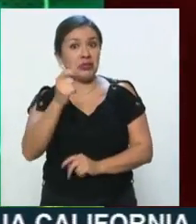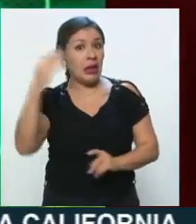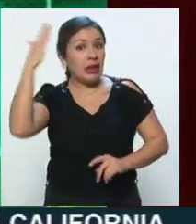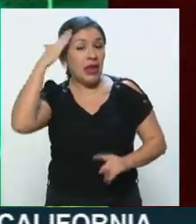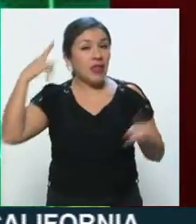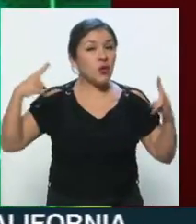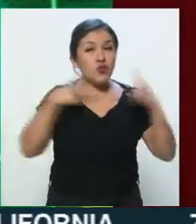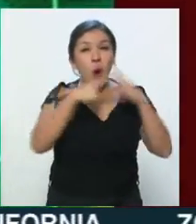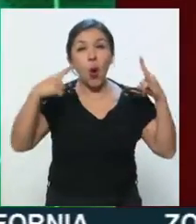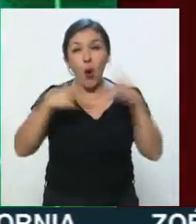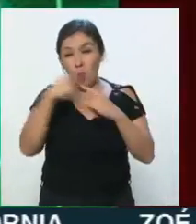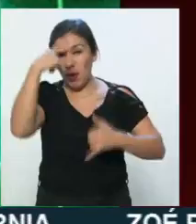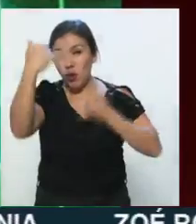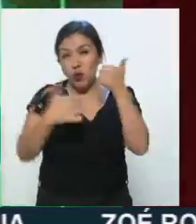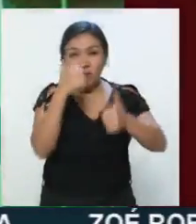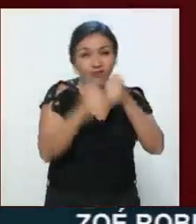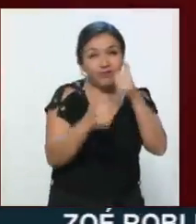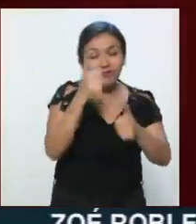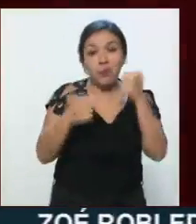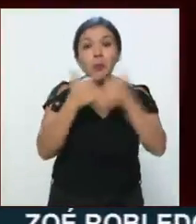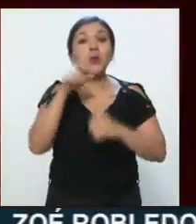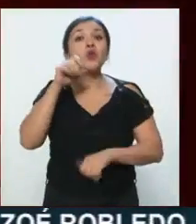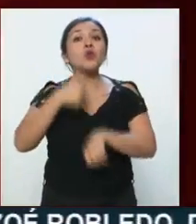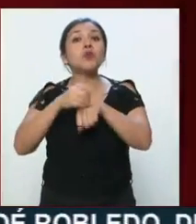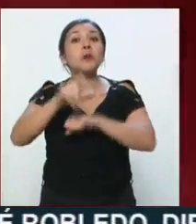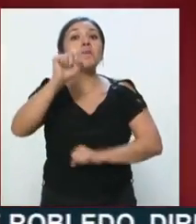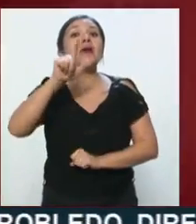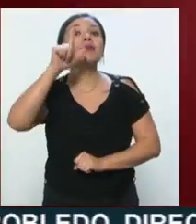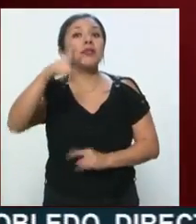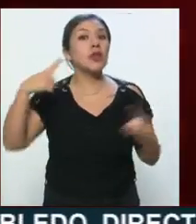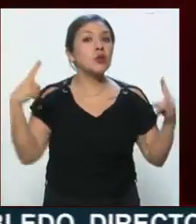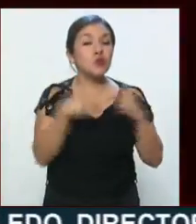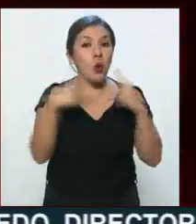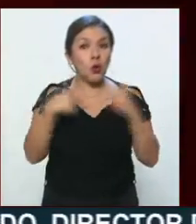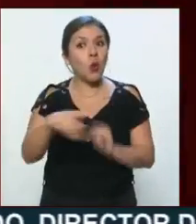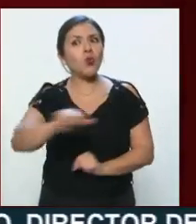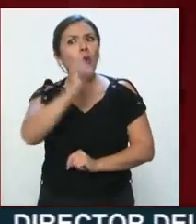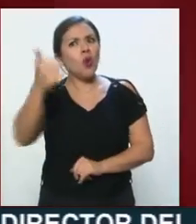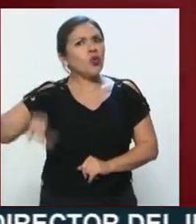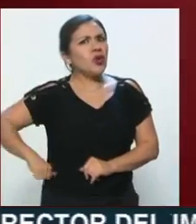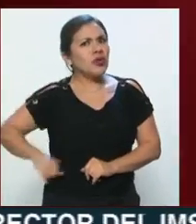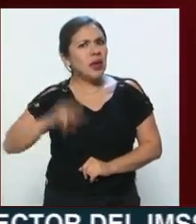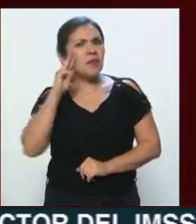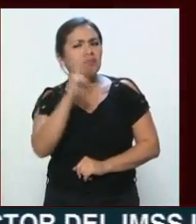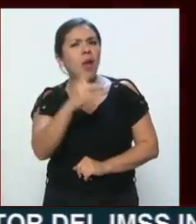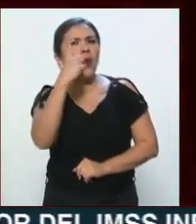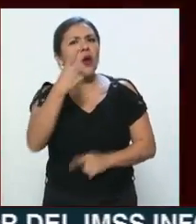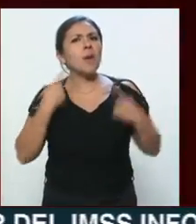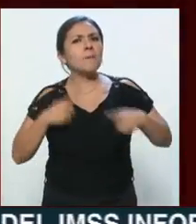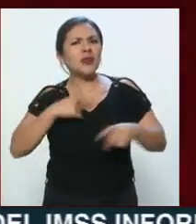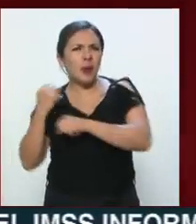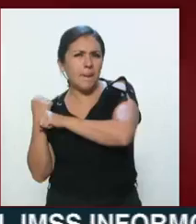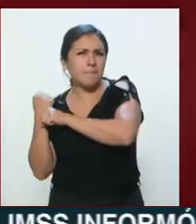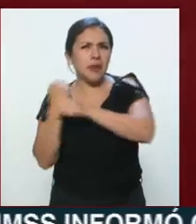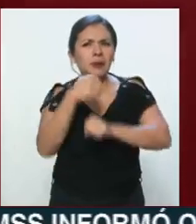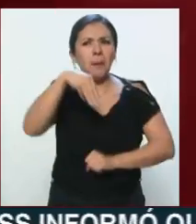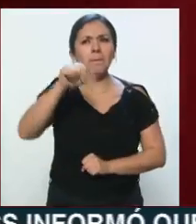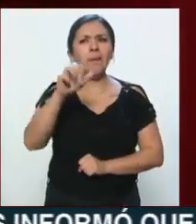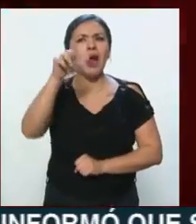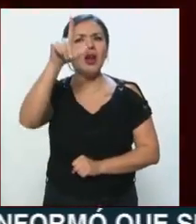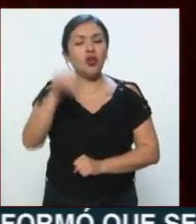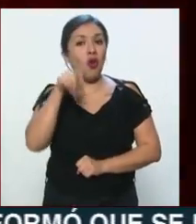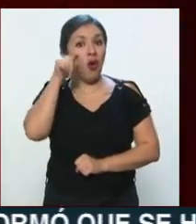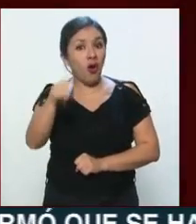goleo virtual con 27. Más interesante se me hace la nota sobre el beisbolista Marlo Valdés, que